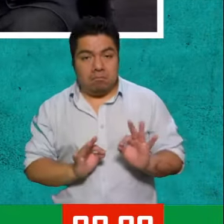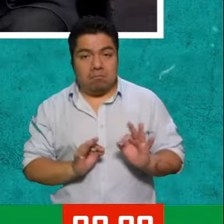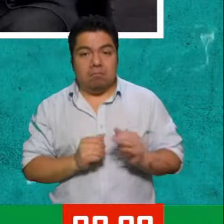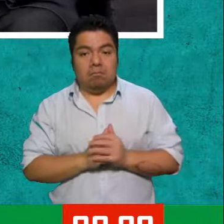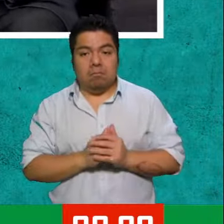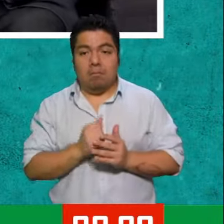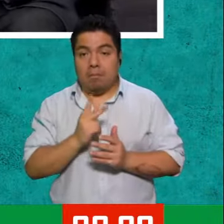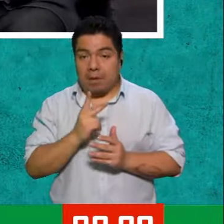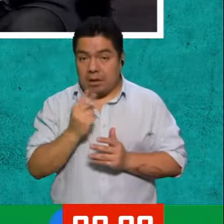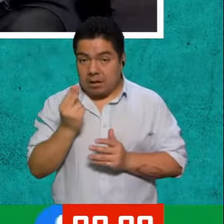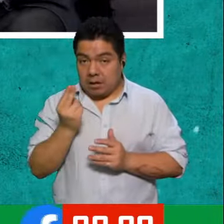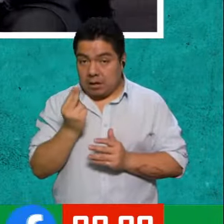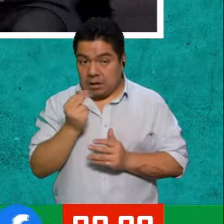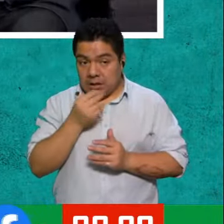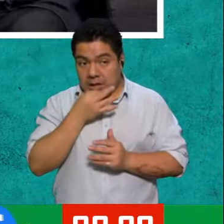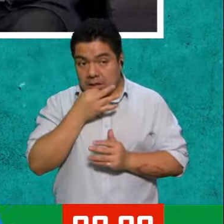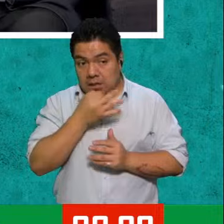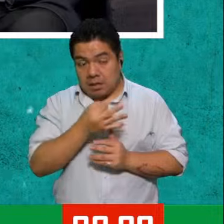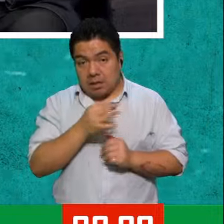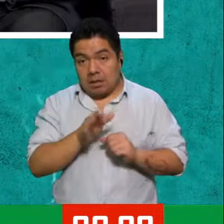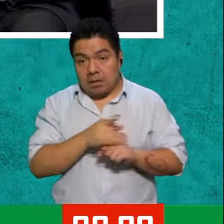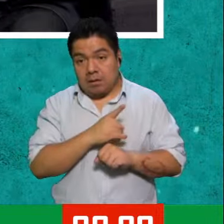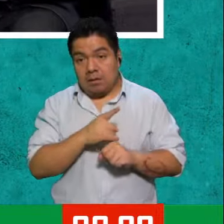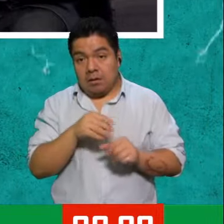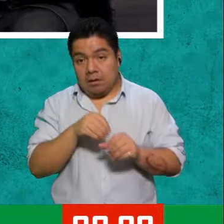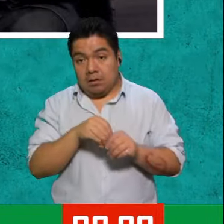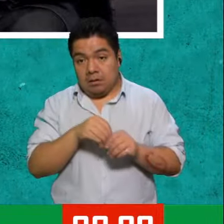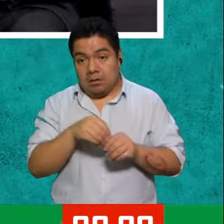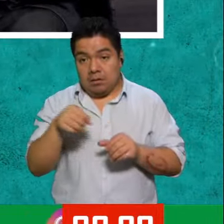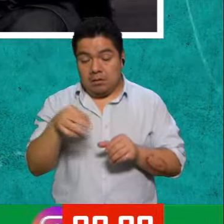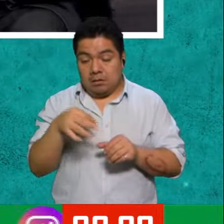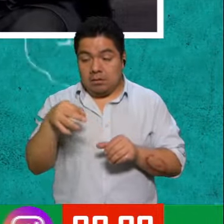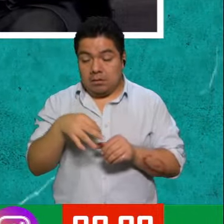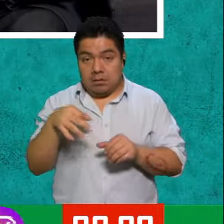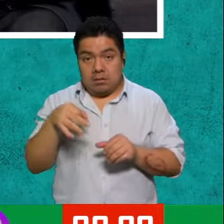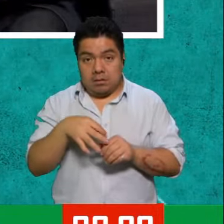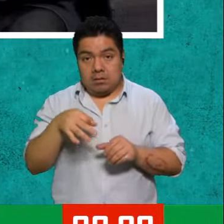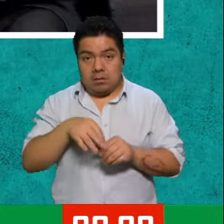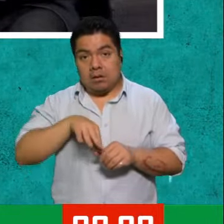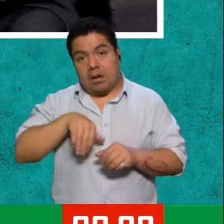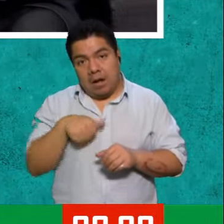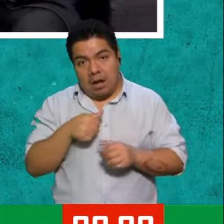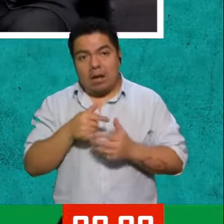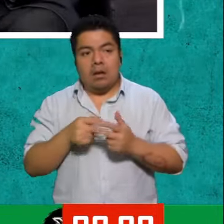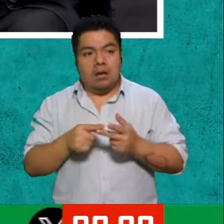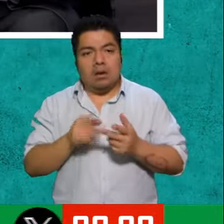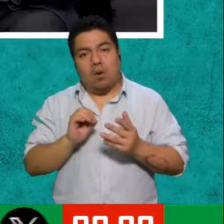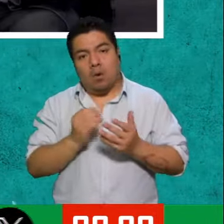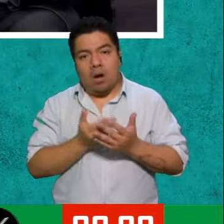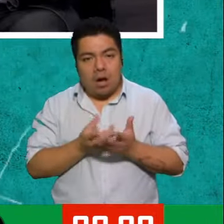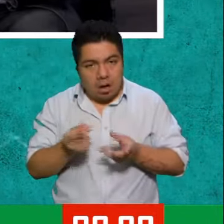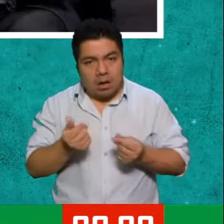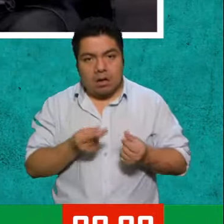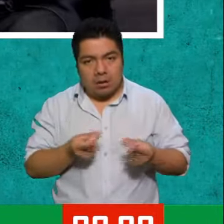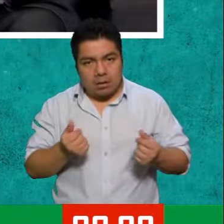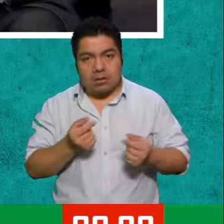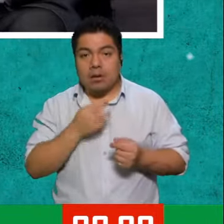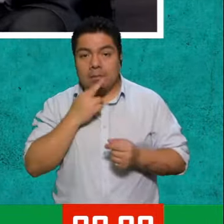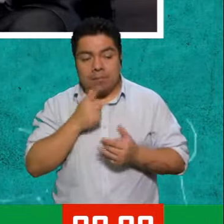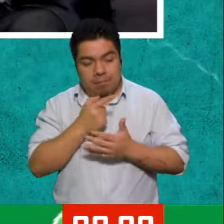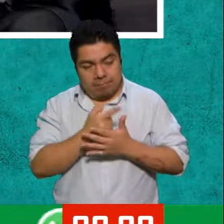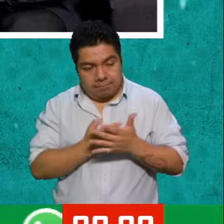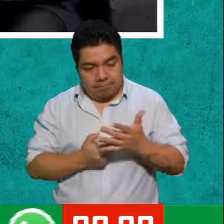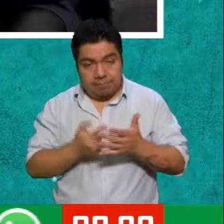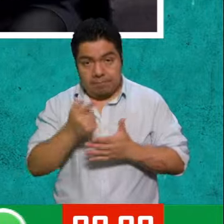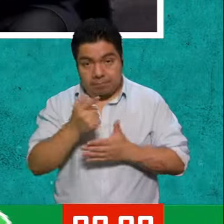Sí hay que avisar. Sí hay que avisar porque la cuenta puede seguir acumulando... Causando gastos. Exactamente. Entonces, lo importante es darla de baja. Y lo